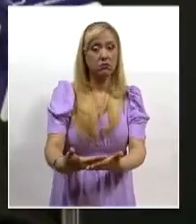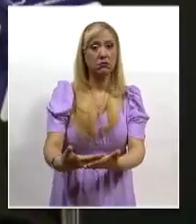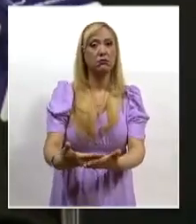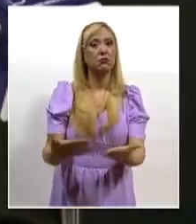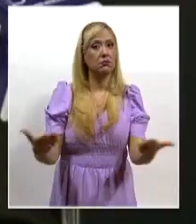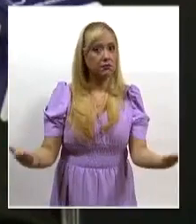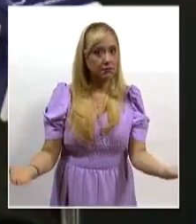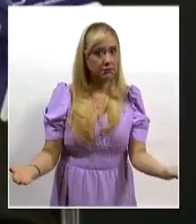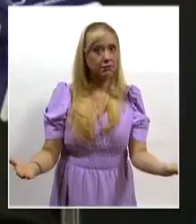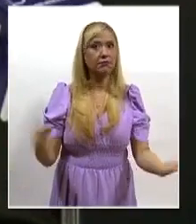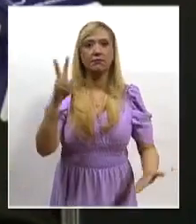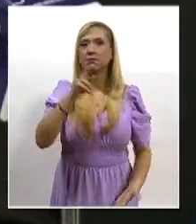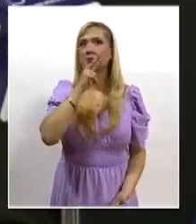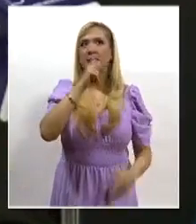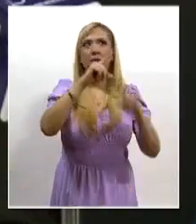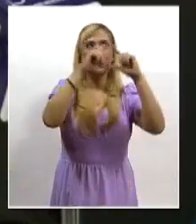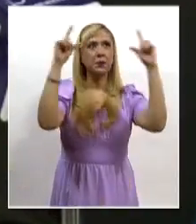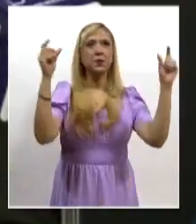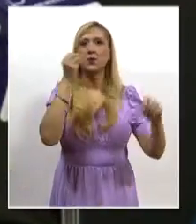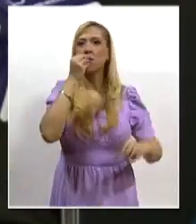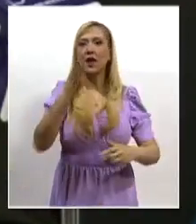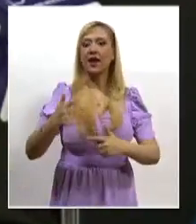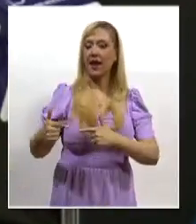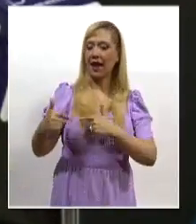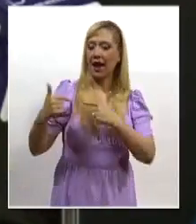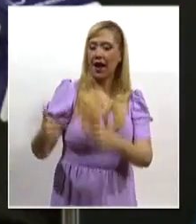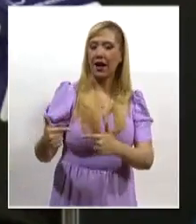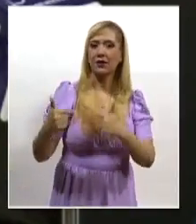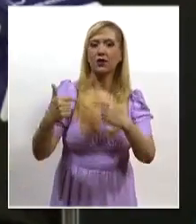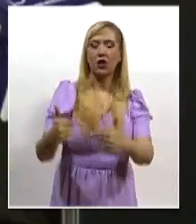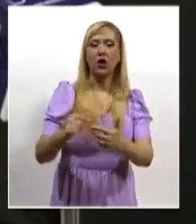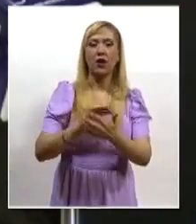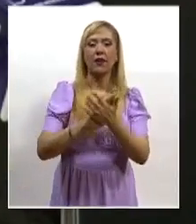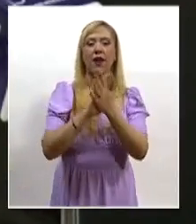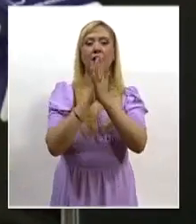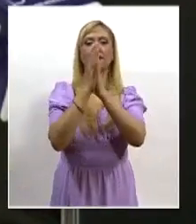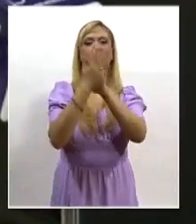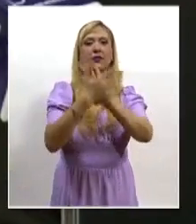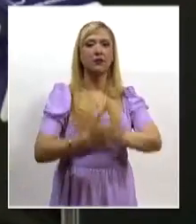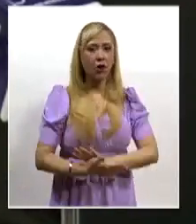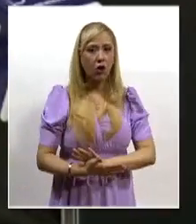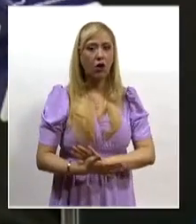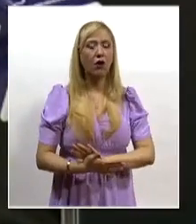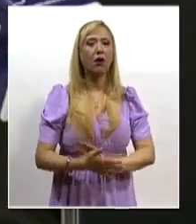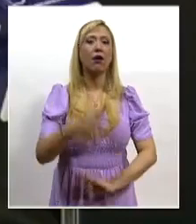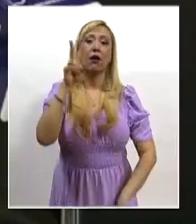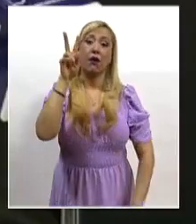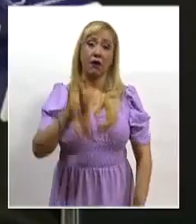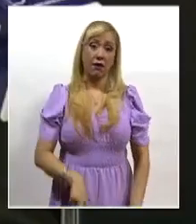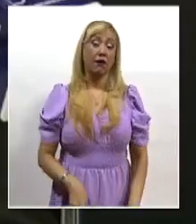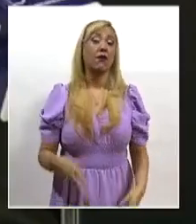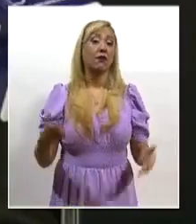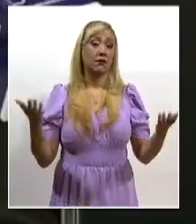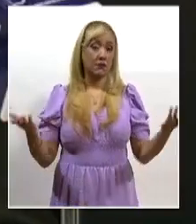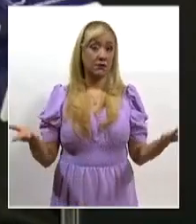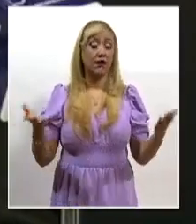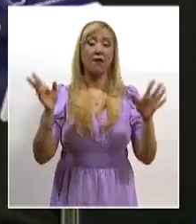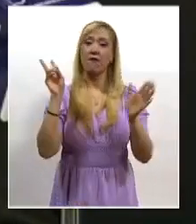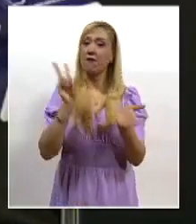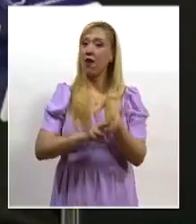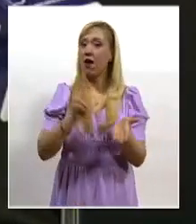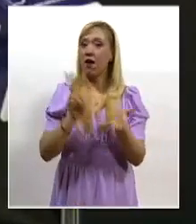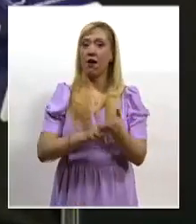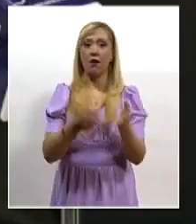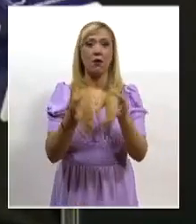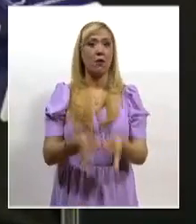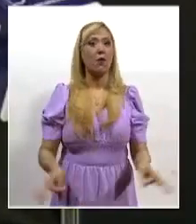Me gustó la frase de generación, de transición que me parece algo valioso